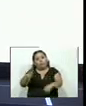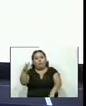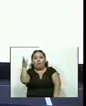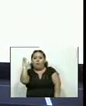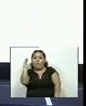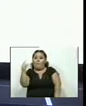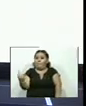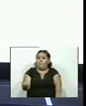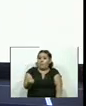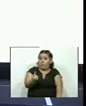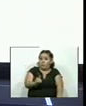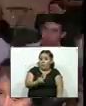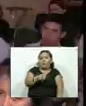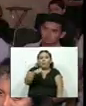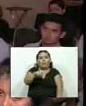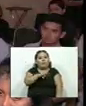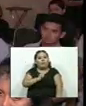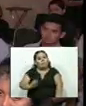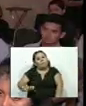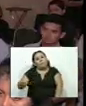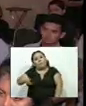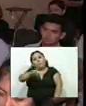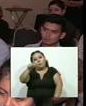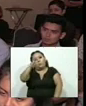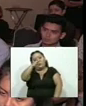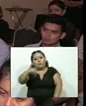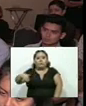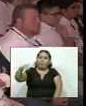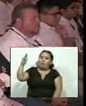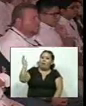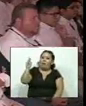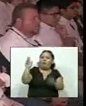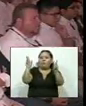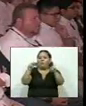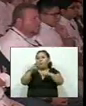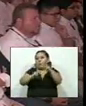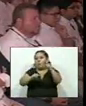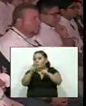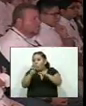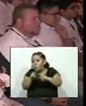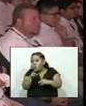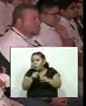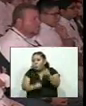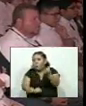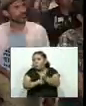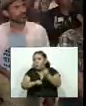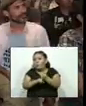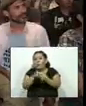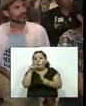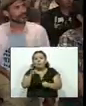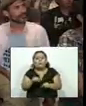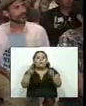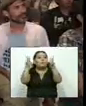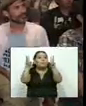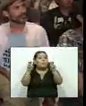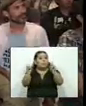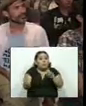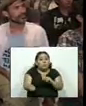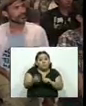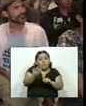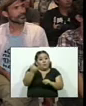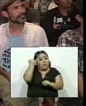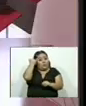especialistas nacionales e internacionales de la construcción sostenible en el que se abordaron las tendencias y